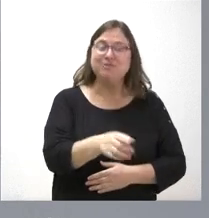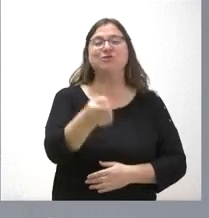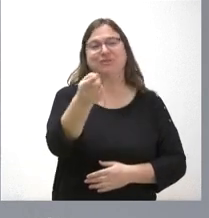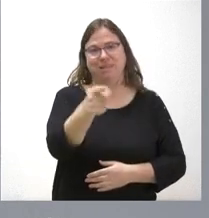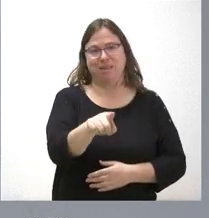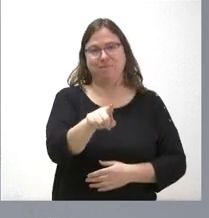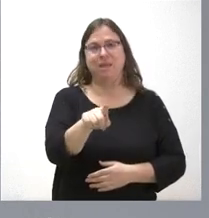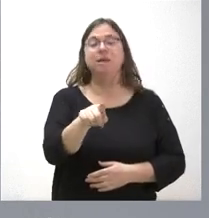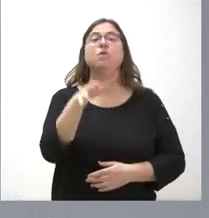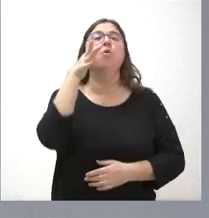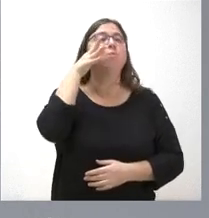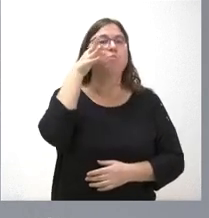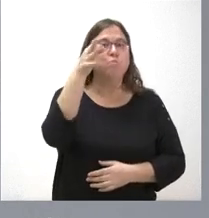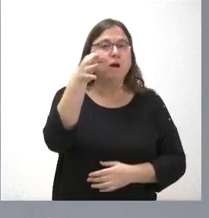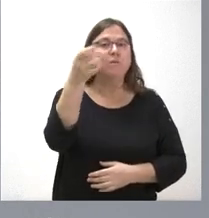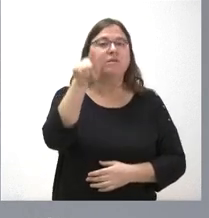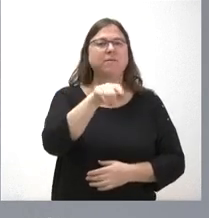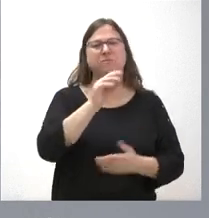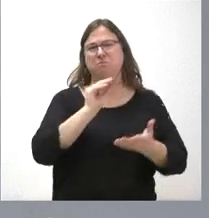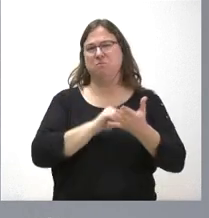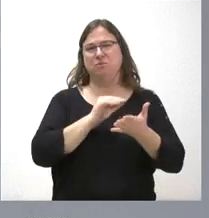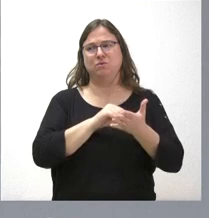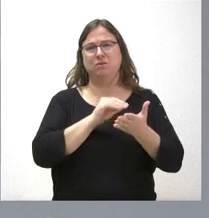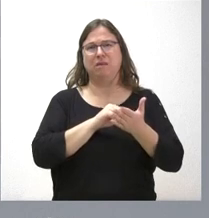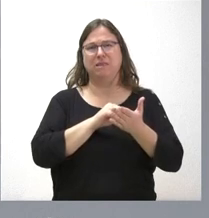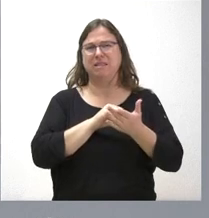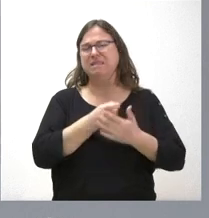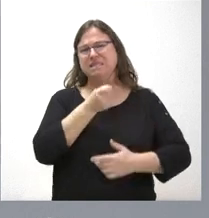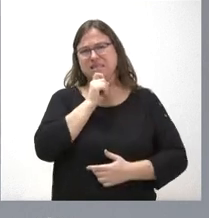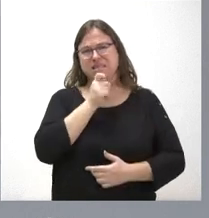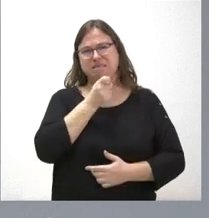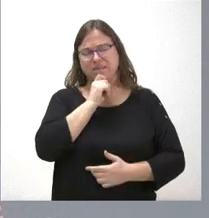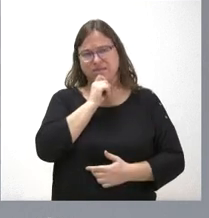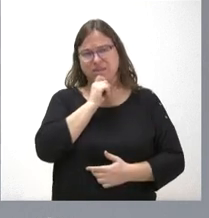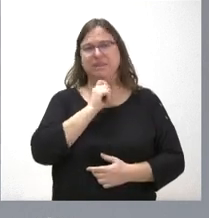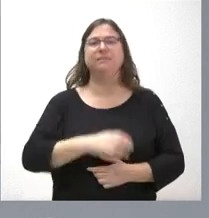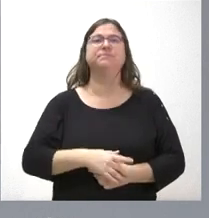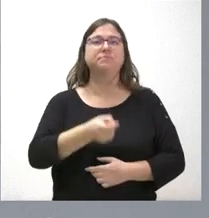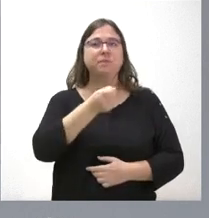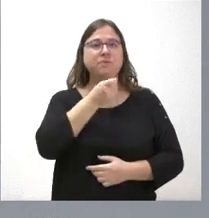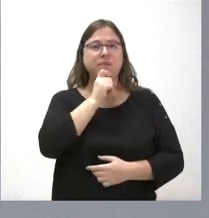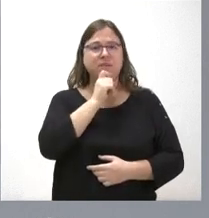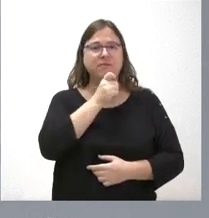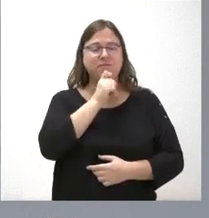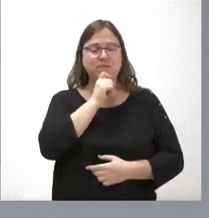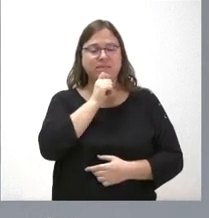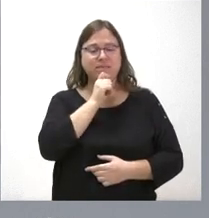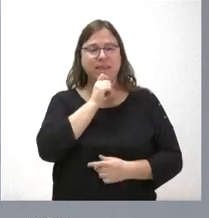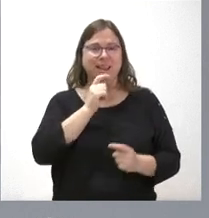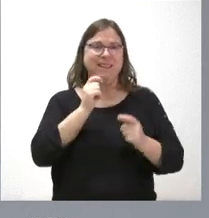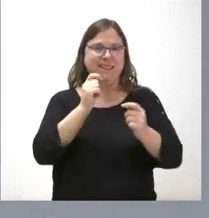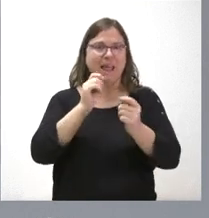en nuestros pueblos, donde muchas veces es más difícil llegar, es más difícil el prestar